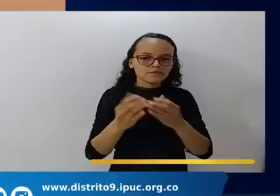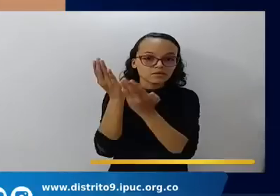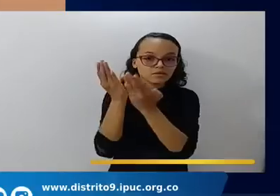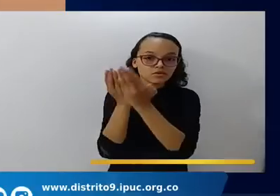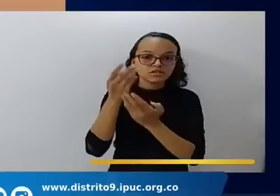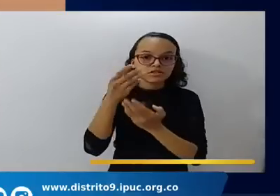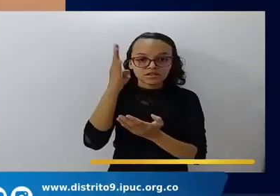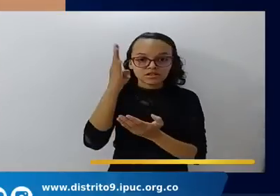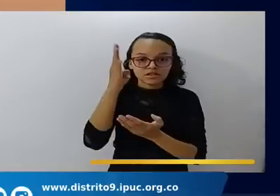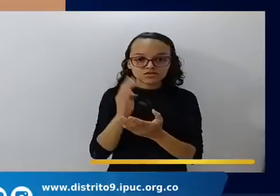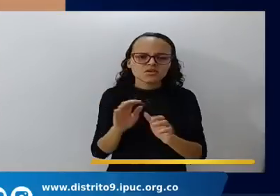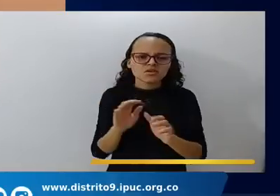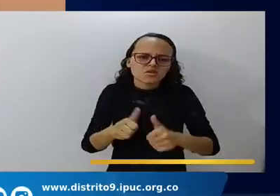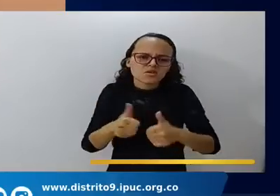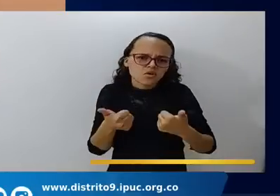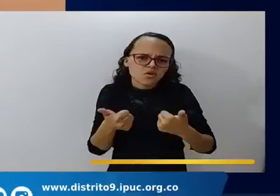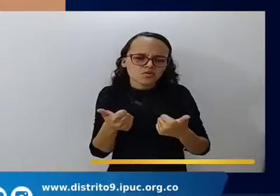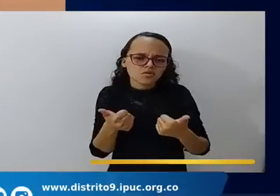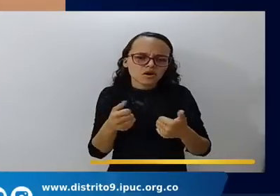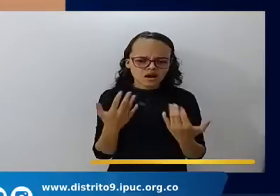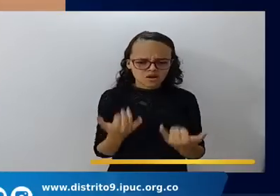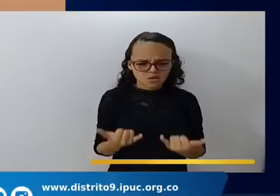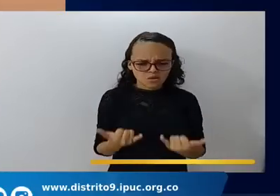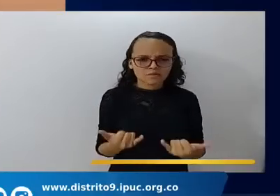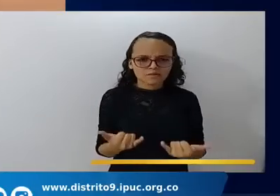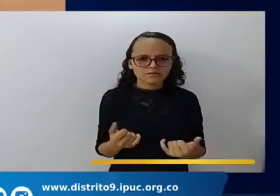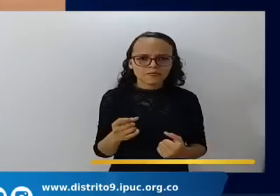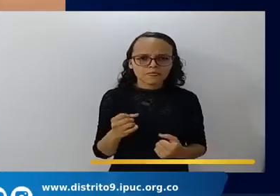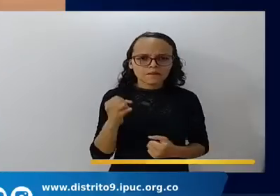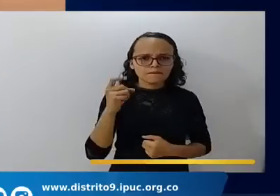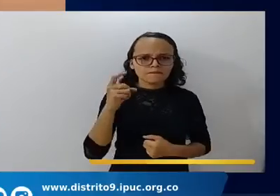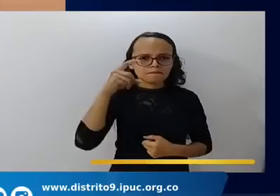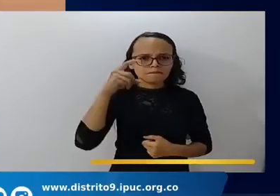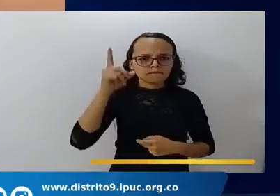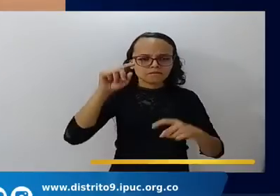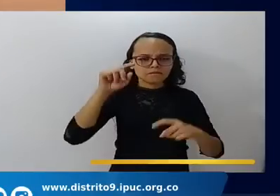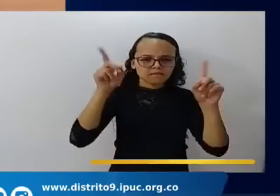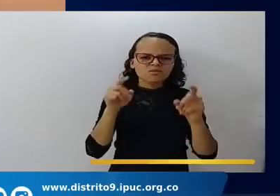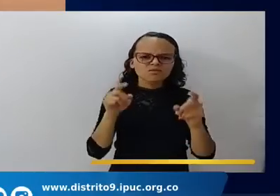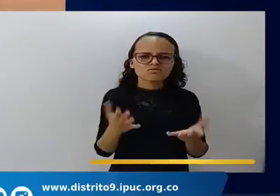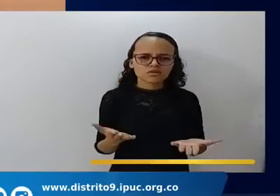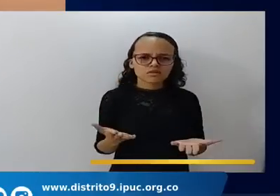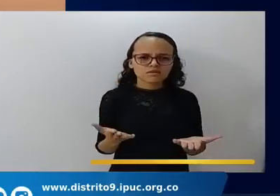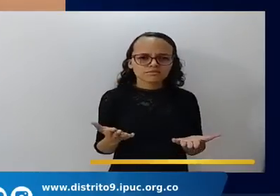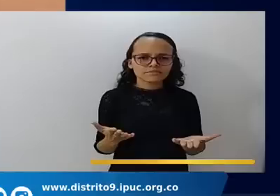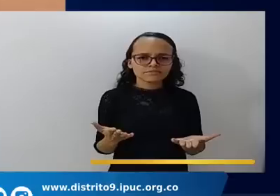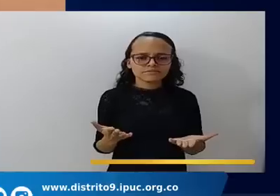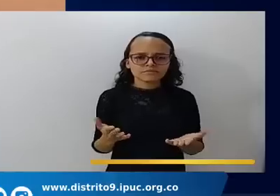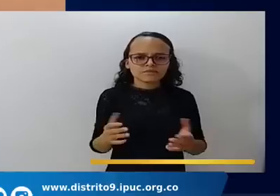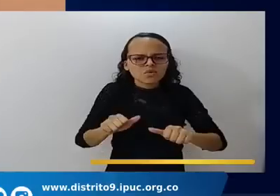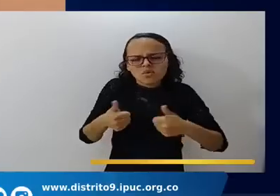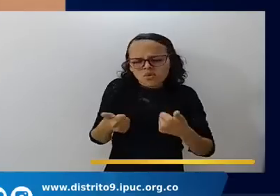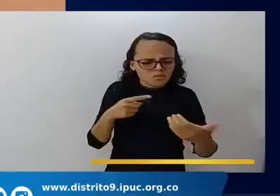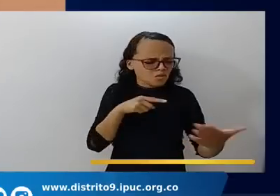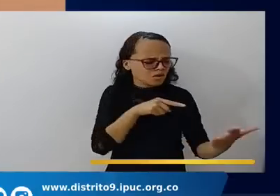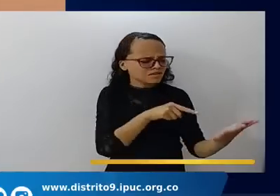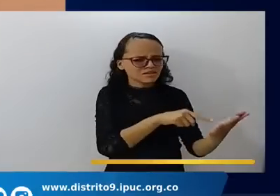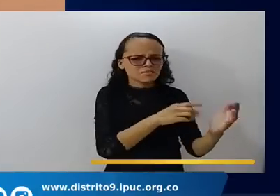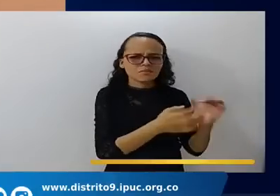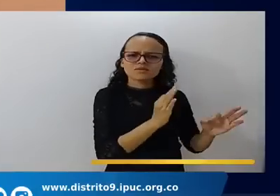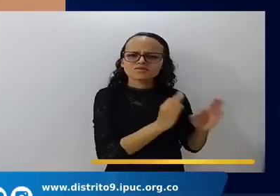Y como la pregunta que me generó la inquietud fue, Señor, ¿cómo hicieron ellos para